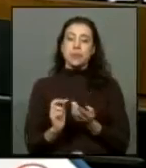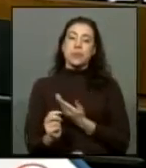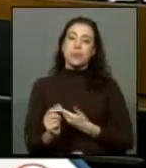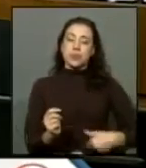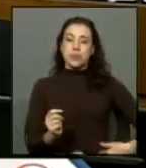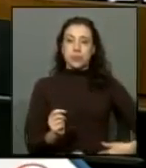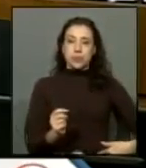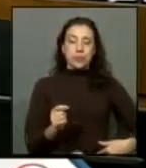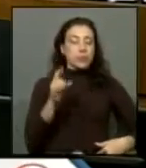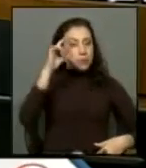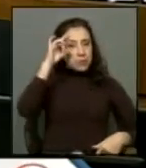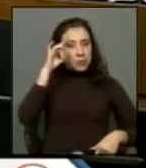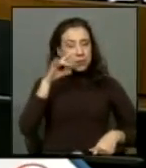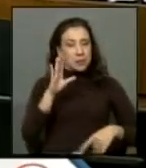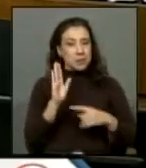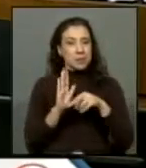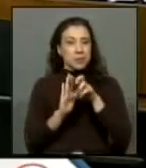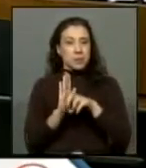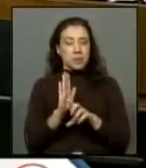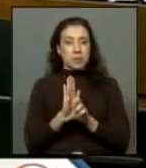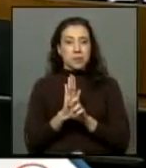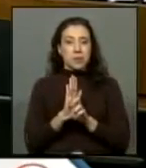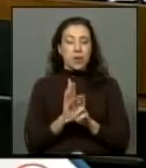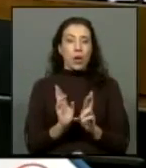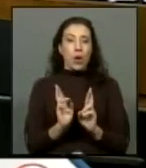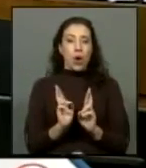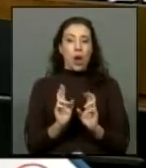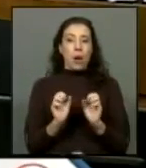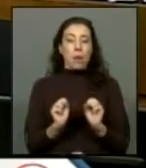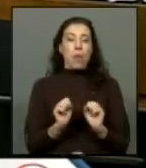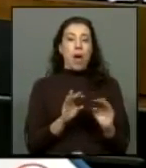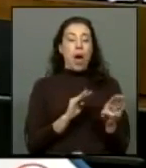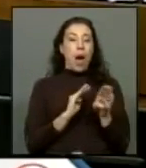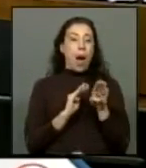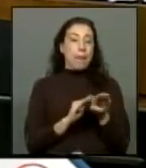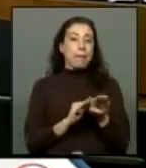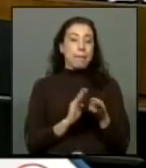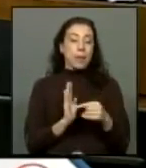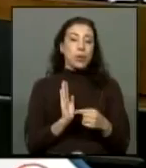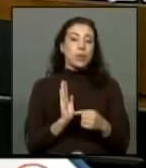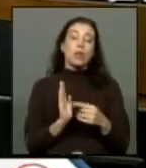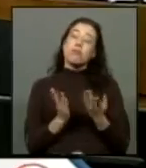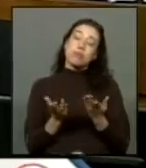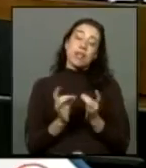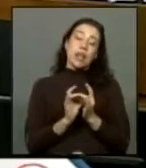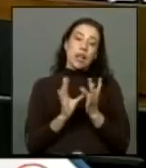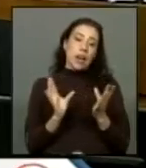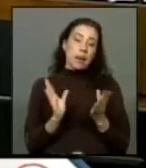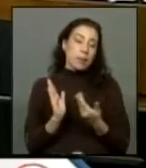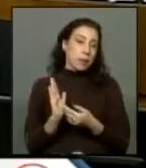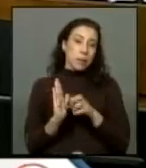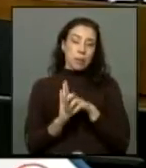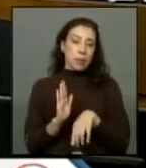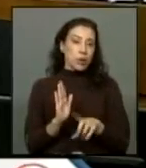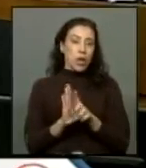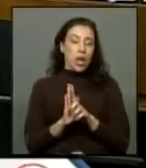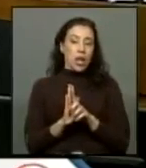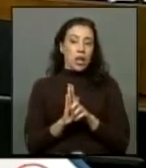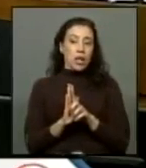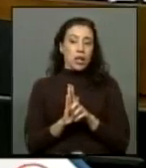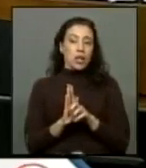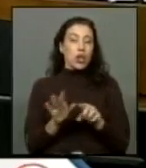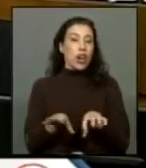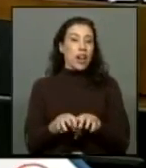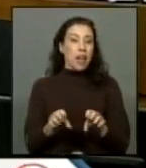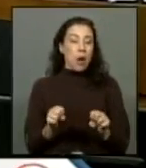esté en conocimiento de este proyecto de ley y que ojalá lo pueda patrocinar porque sin duda ese proyecto de ley con este proyecto de